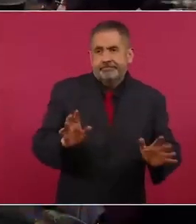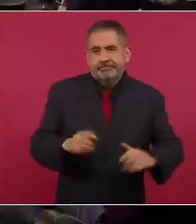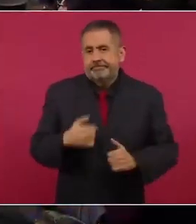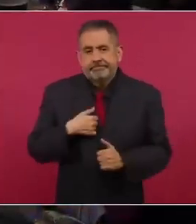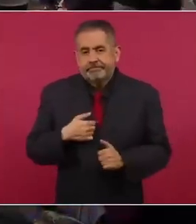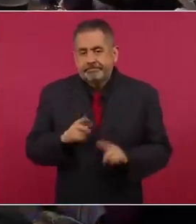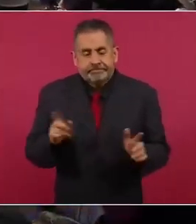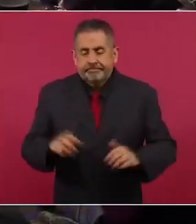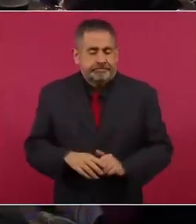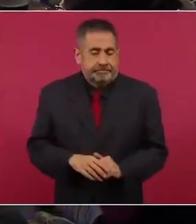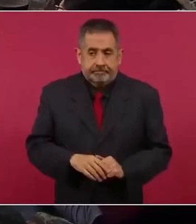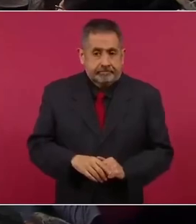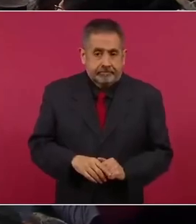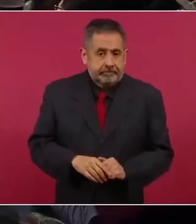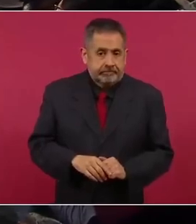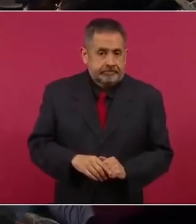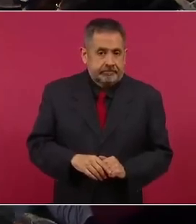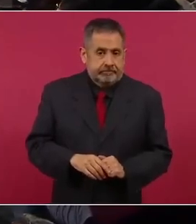no,